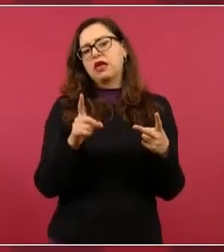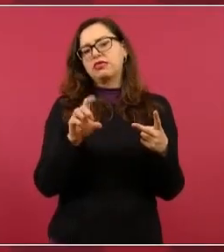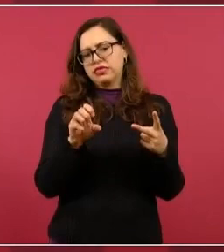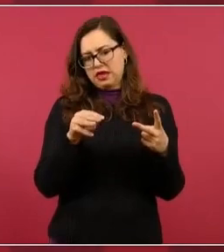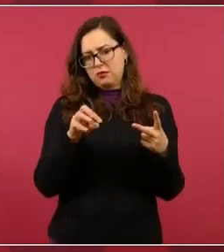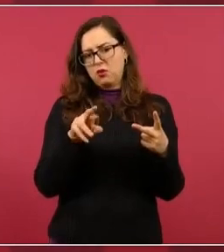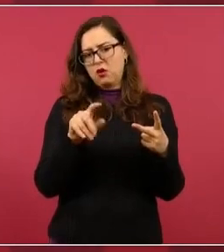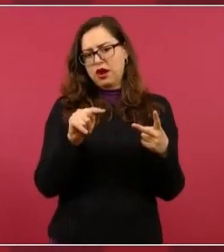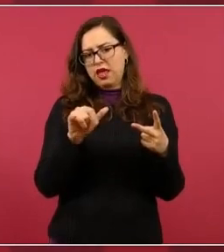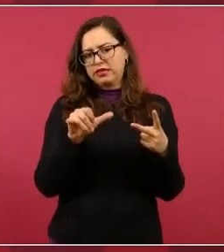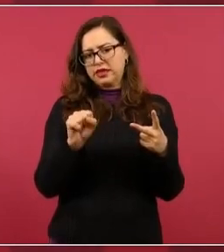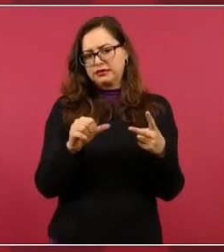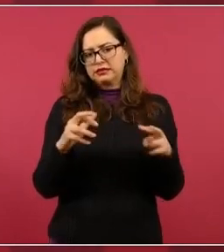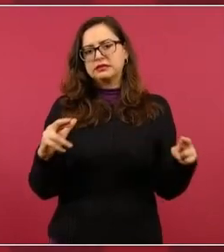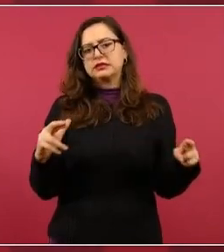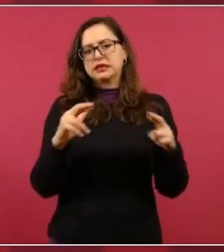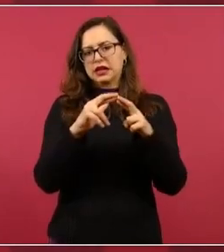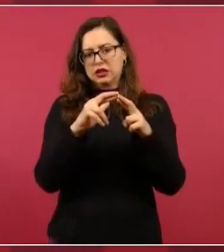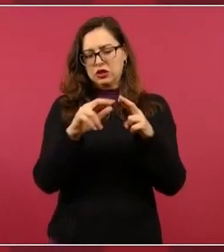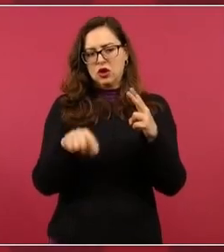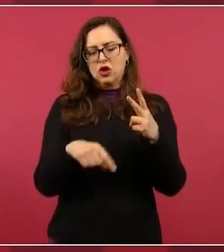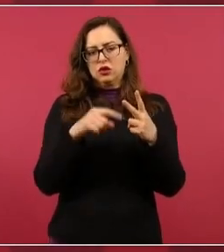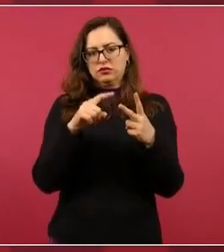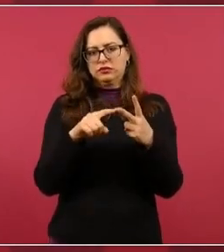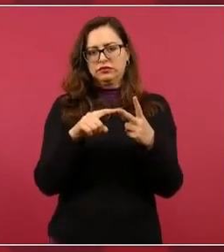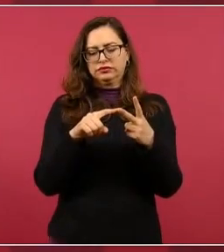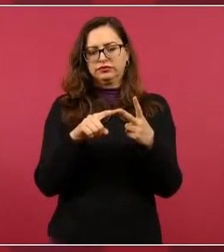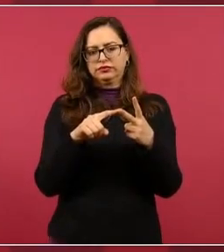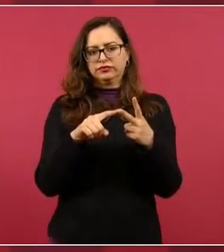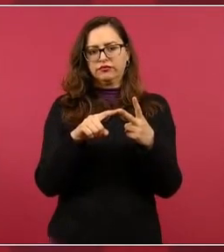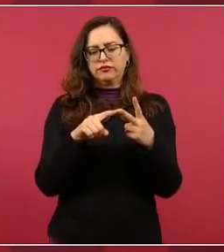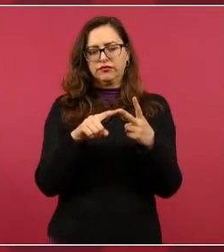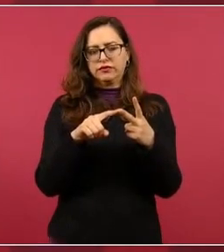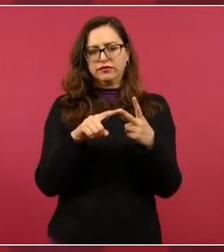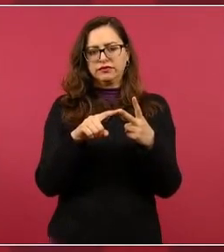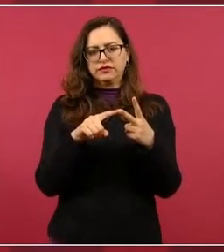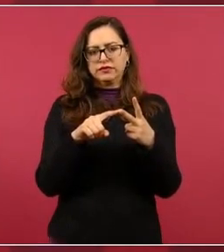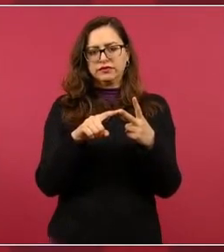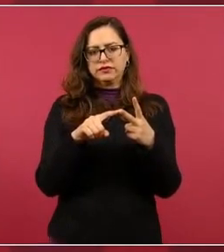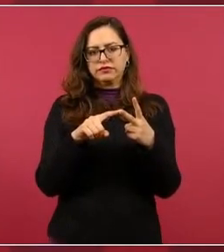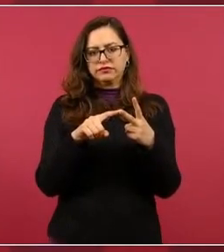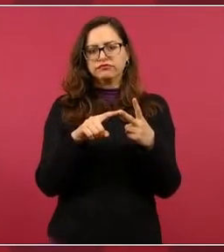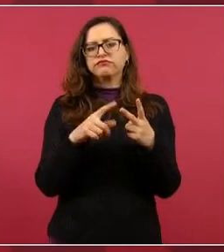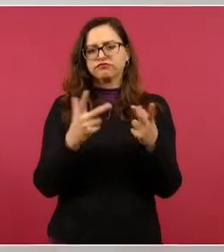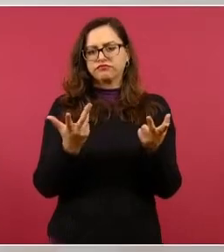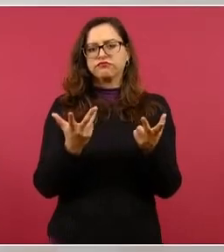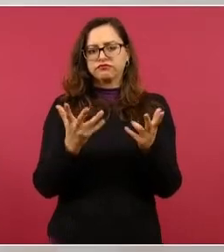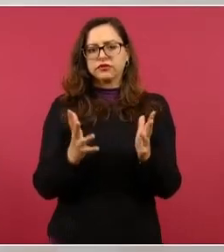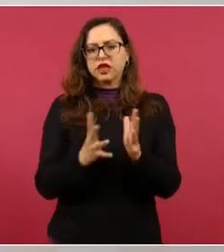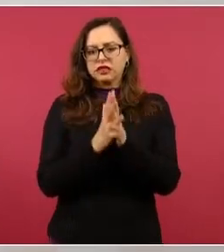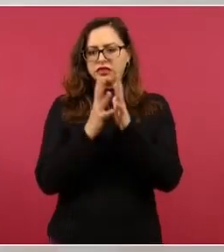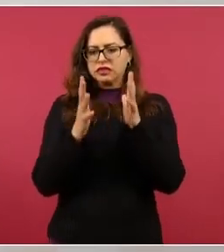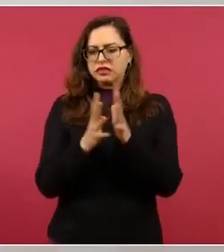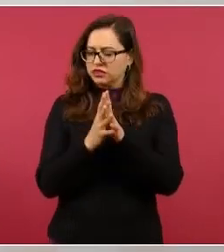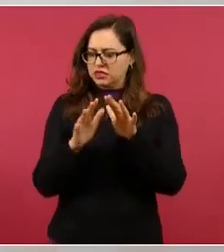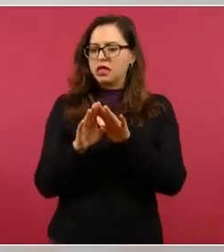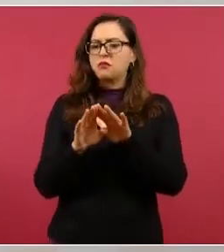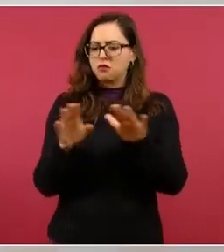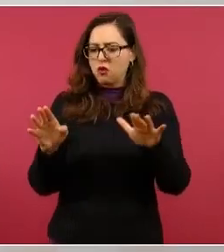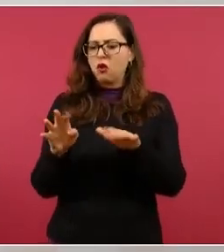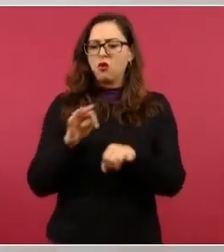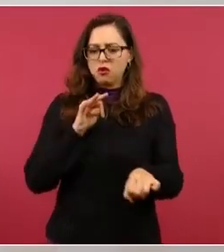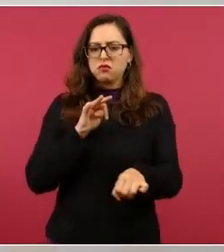estos vienen a defender la democracia o venían a defender la democracia,